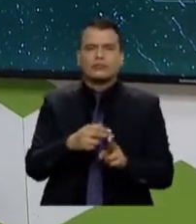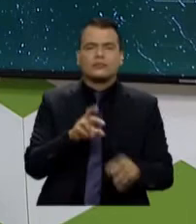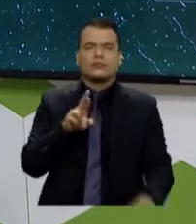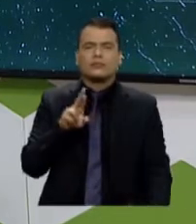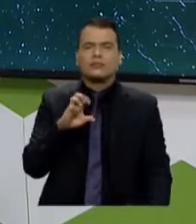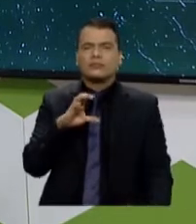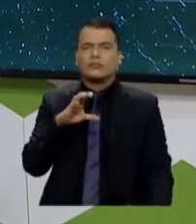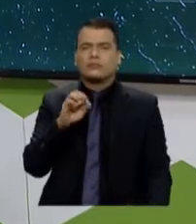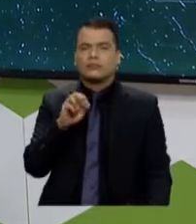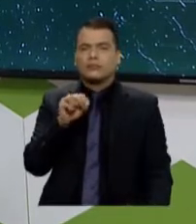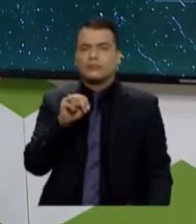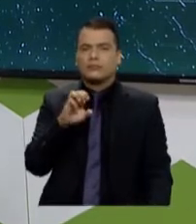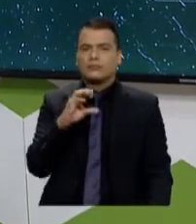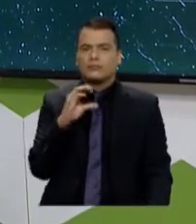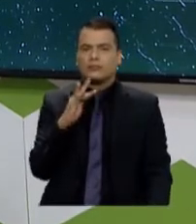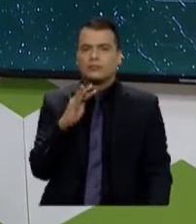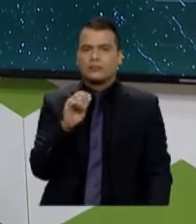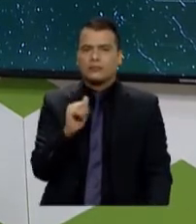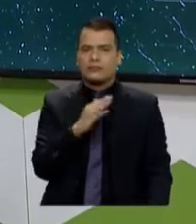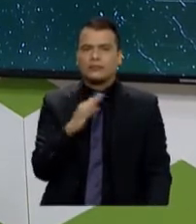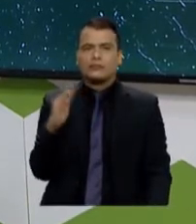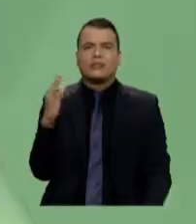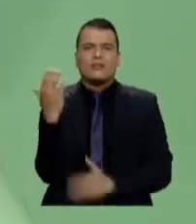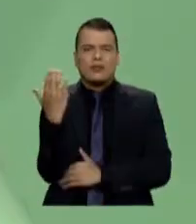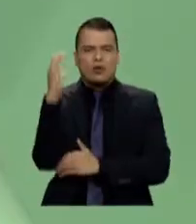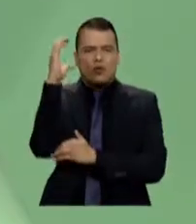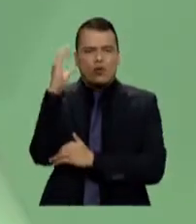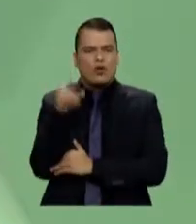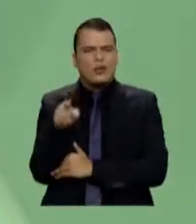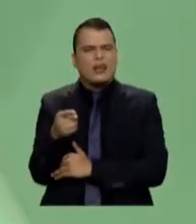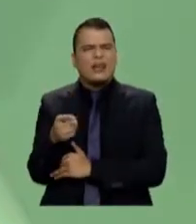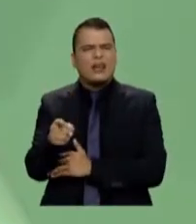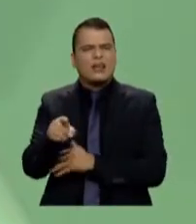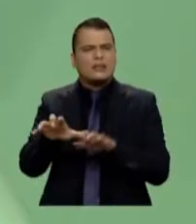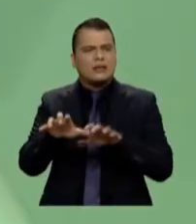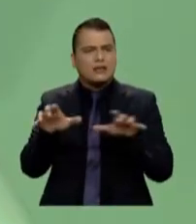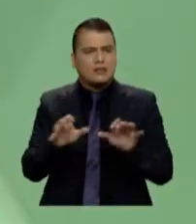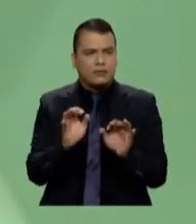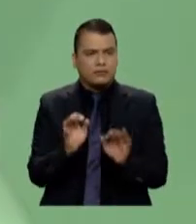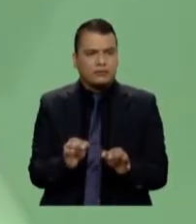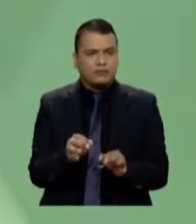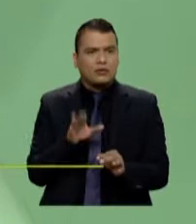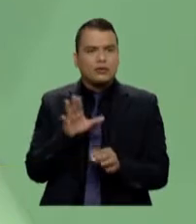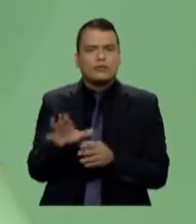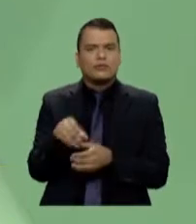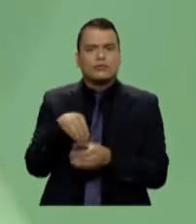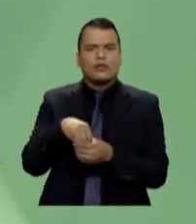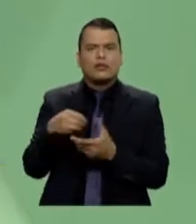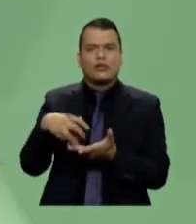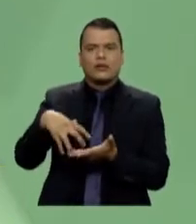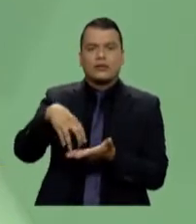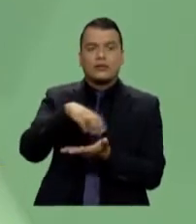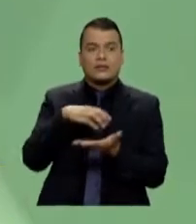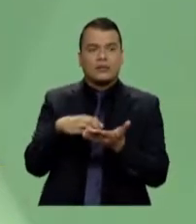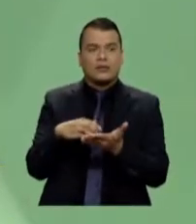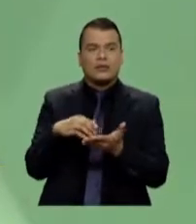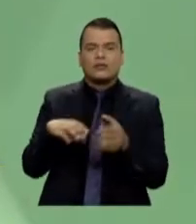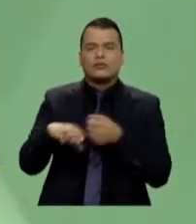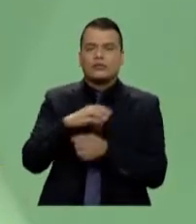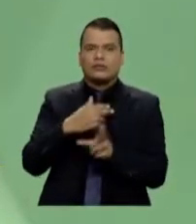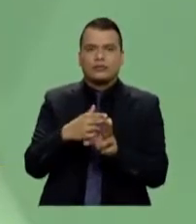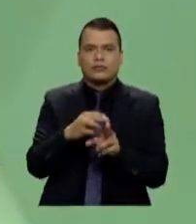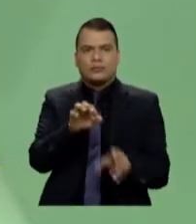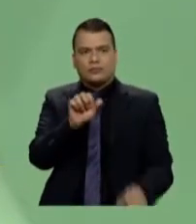justamente con el Día Mundial de la Educación Ambiental. Reconecta es un evento que se va a llevar a cabo en San Gil, Santander, que pretende